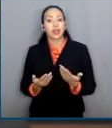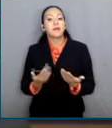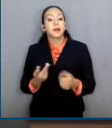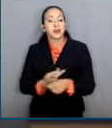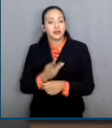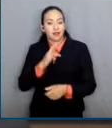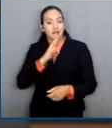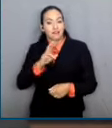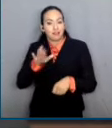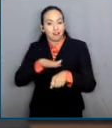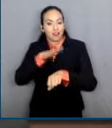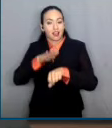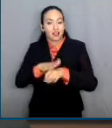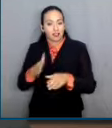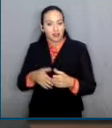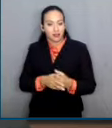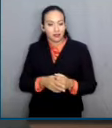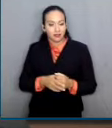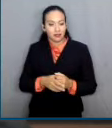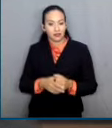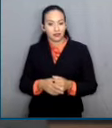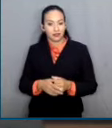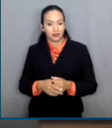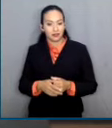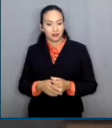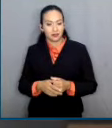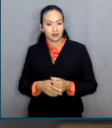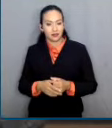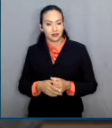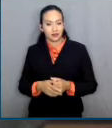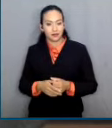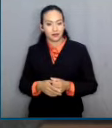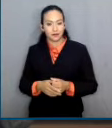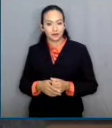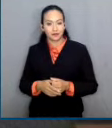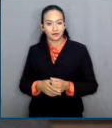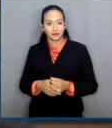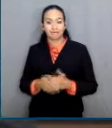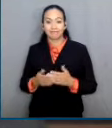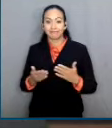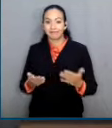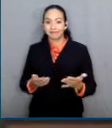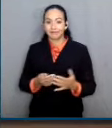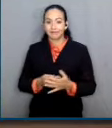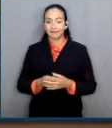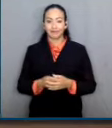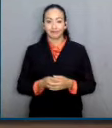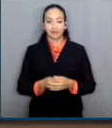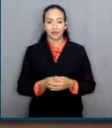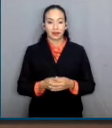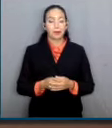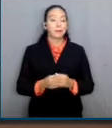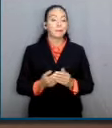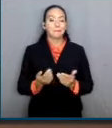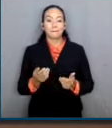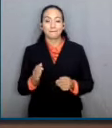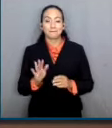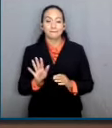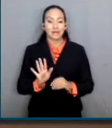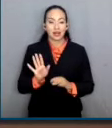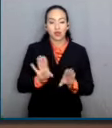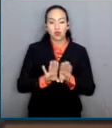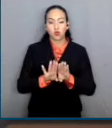un poco el mismo como en el primer